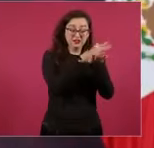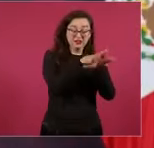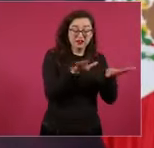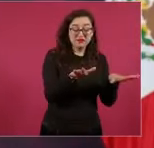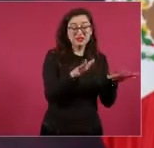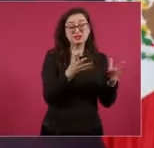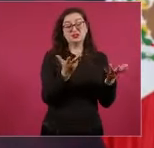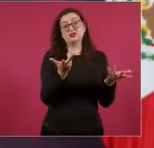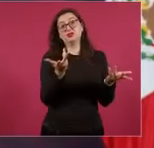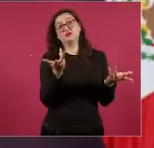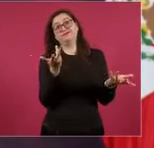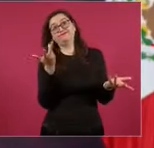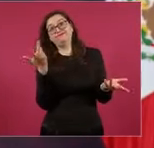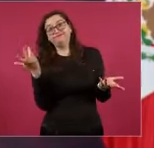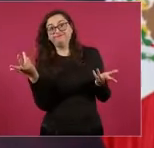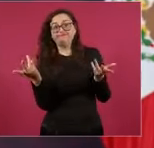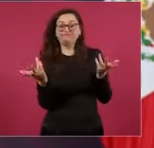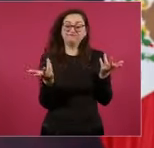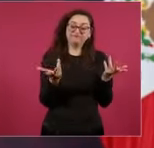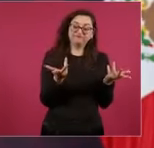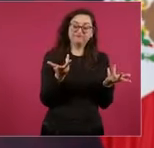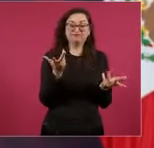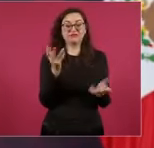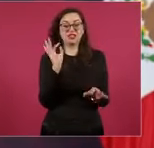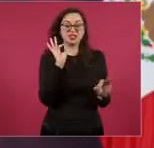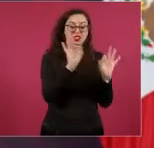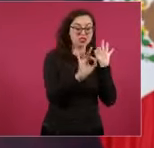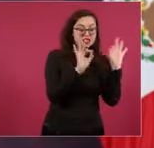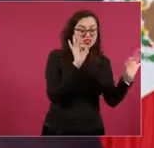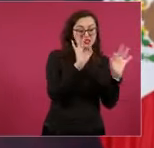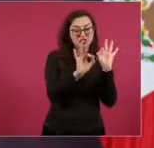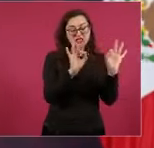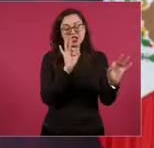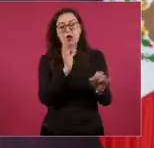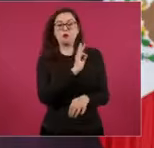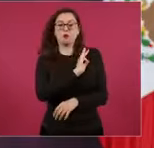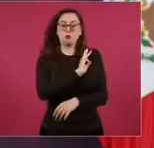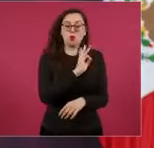influyentes que otros.